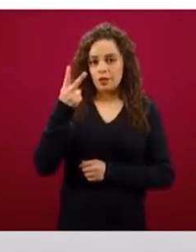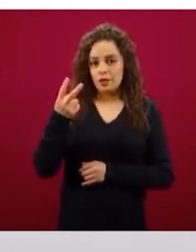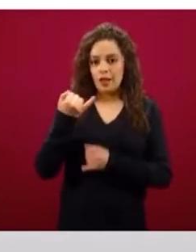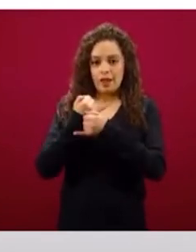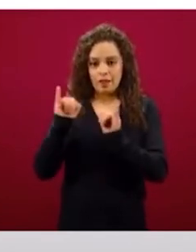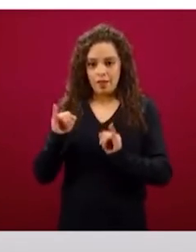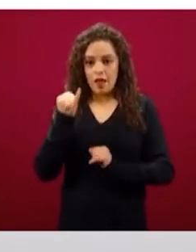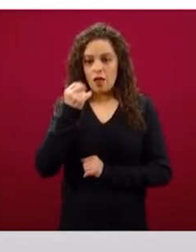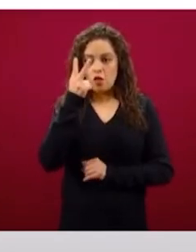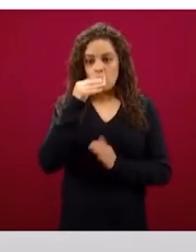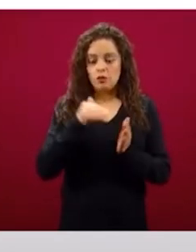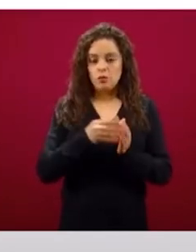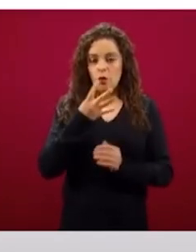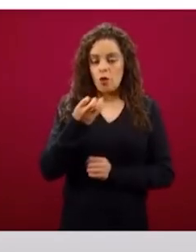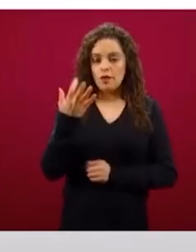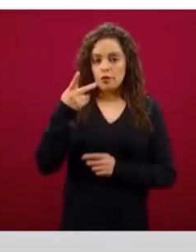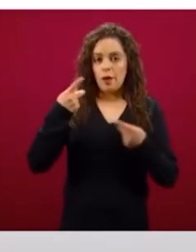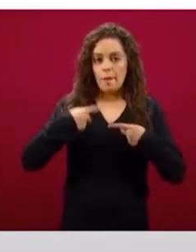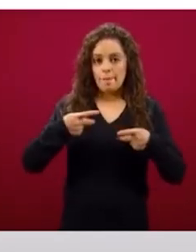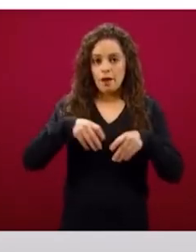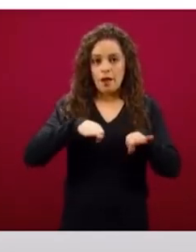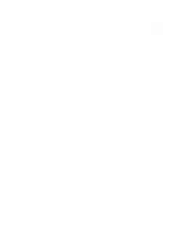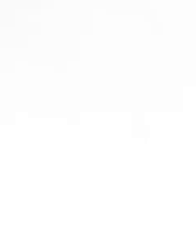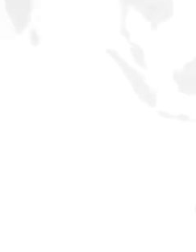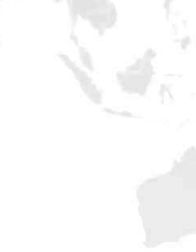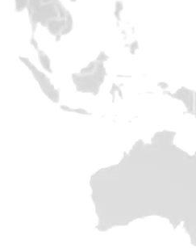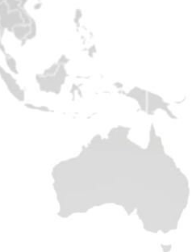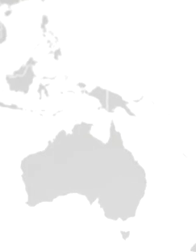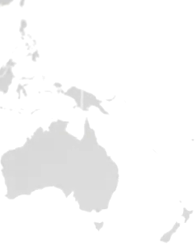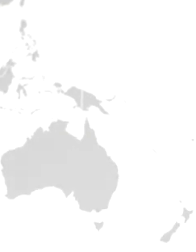450 personas trabajadoras del hogar.